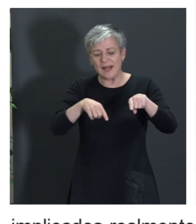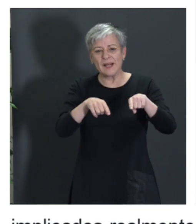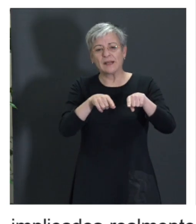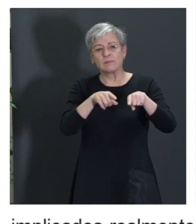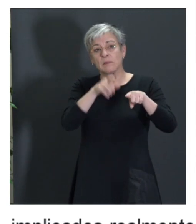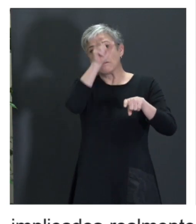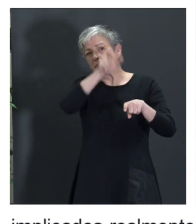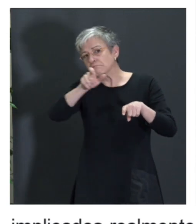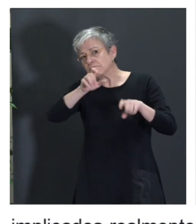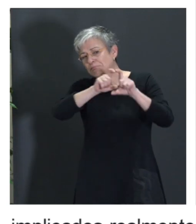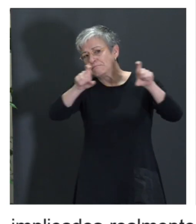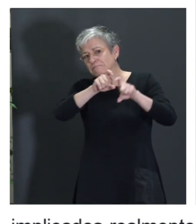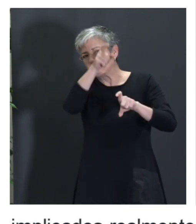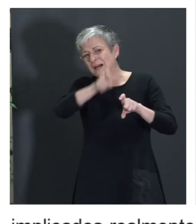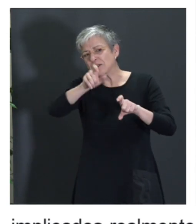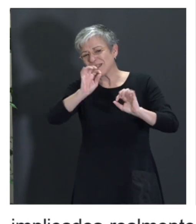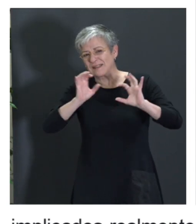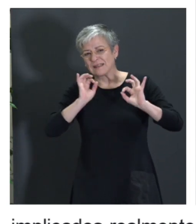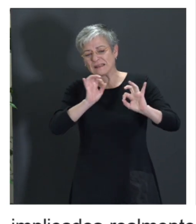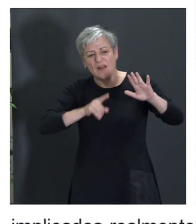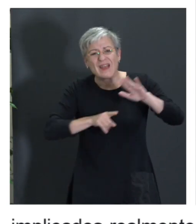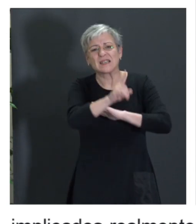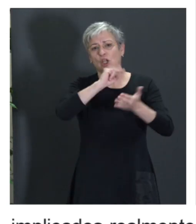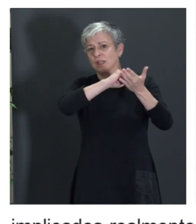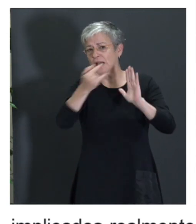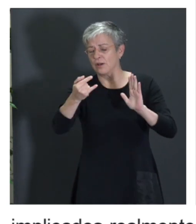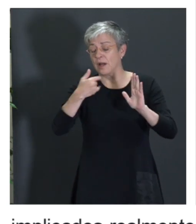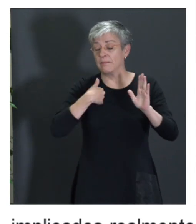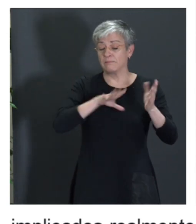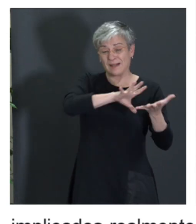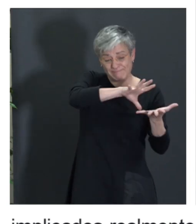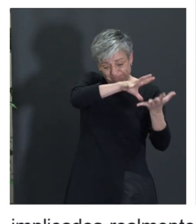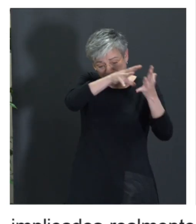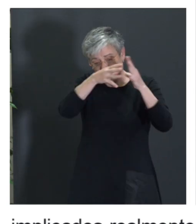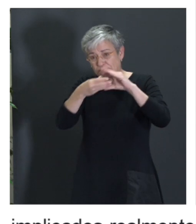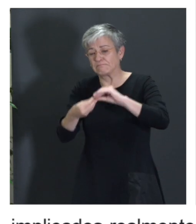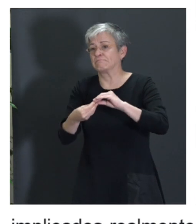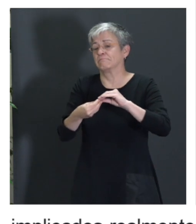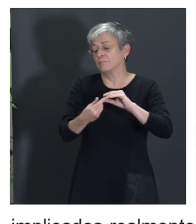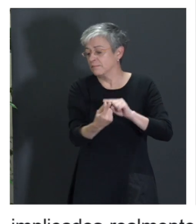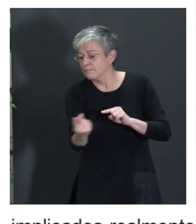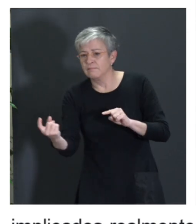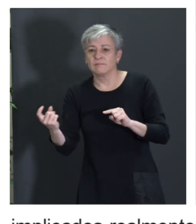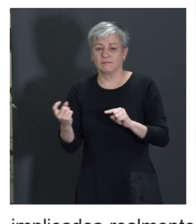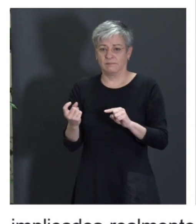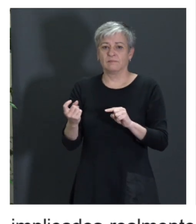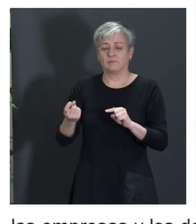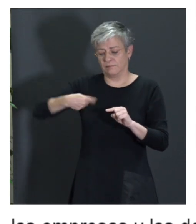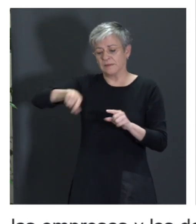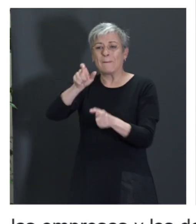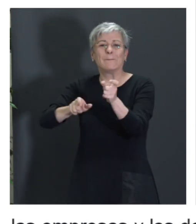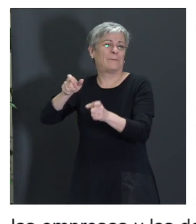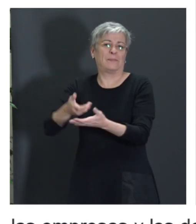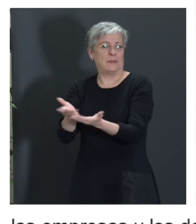de tecnología con la idea de que se ajuste lo más posible a los requisitos de todas las